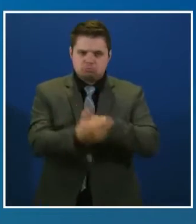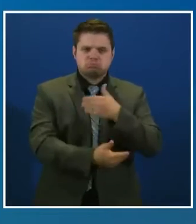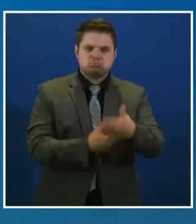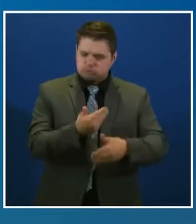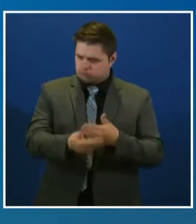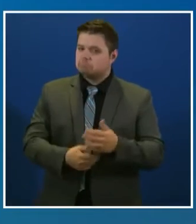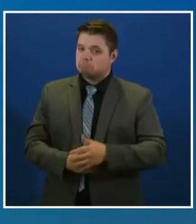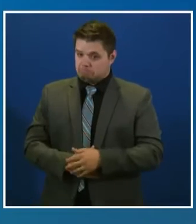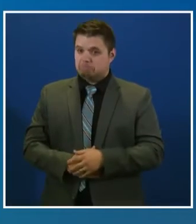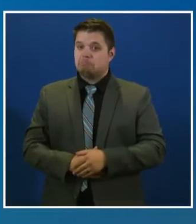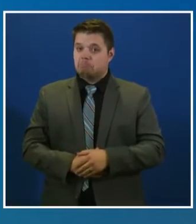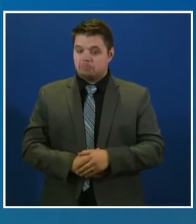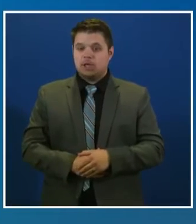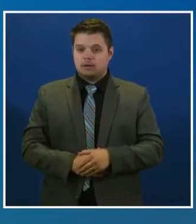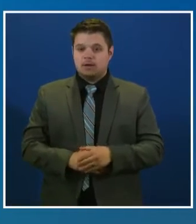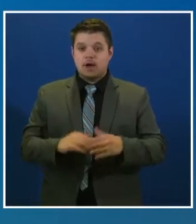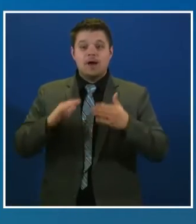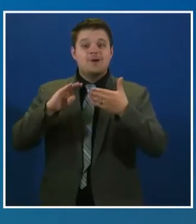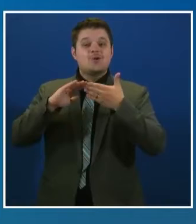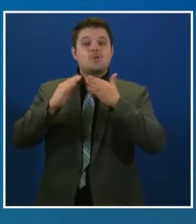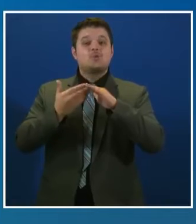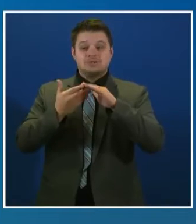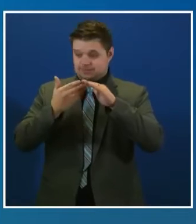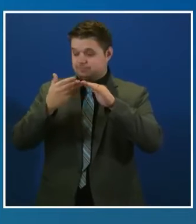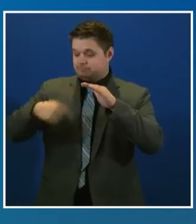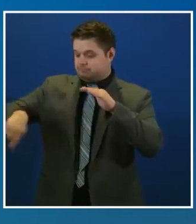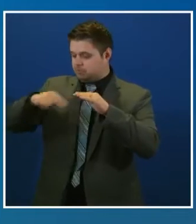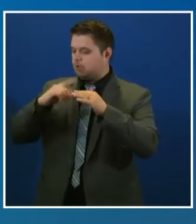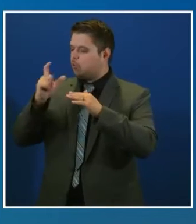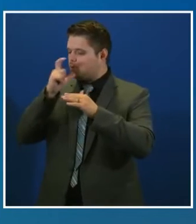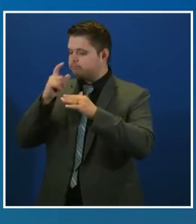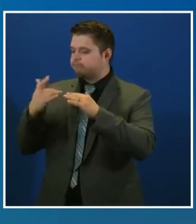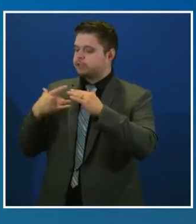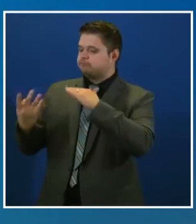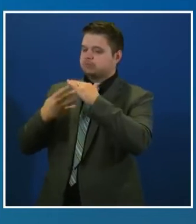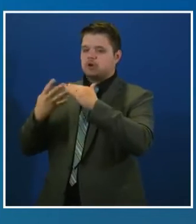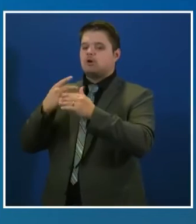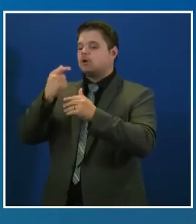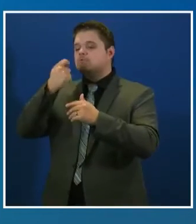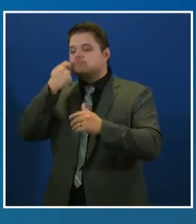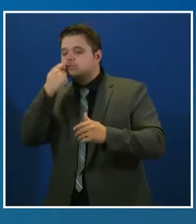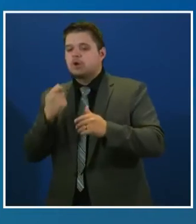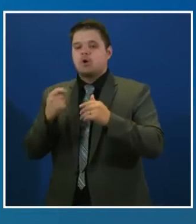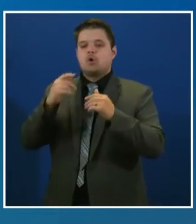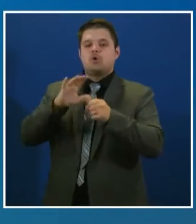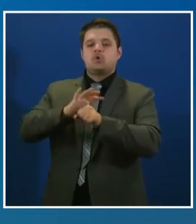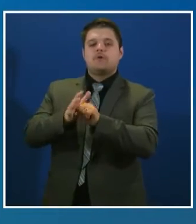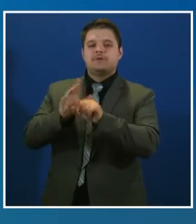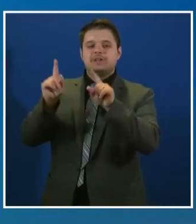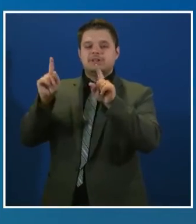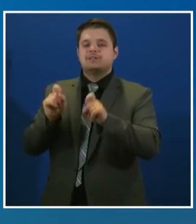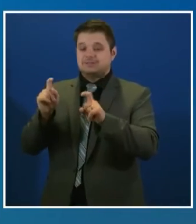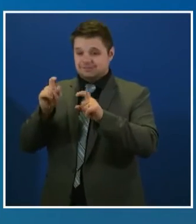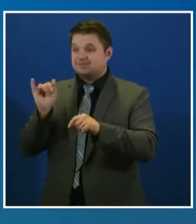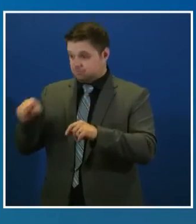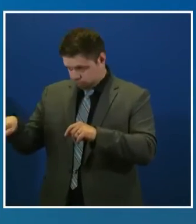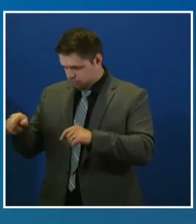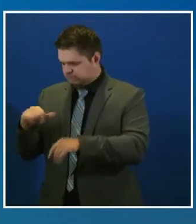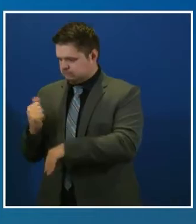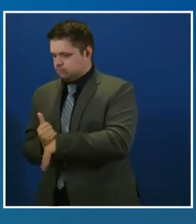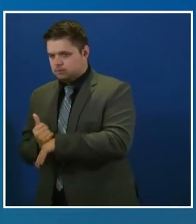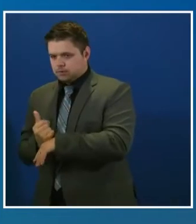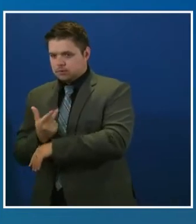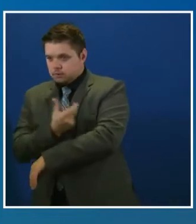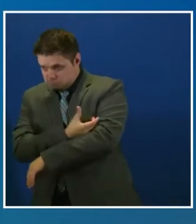pruebas gratuitas de COVID que la ciudad abrió en asociación con Salud Pública del Condado de Clark y otros socios también seguirá